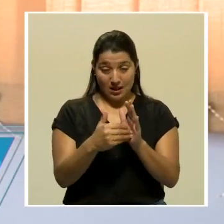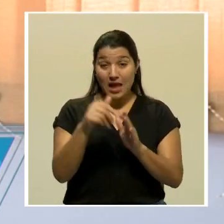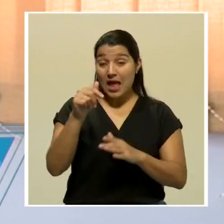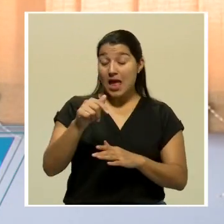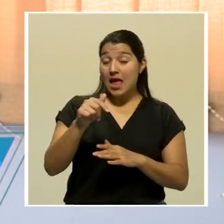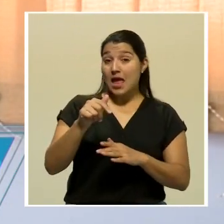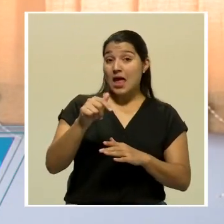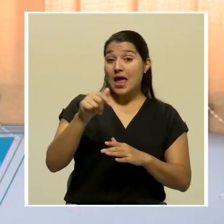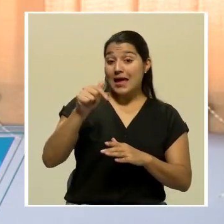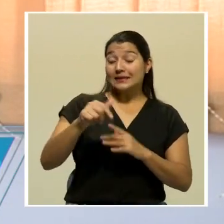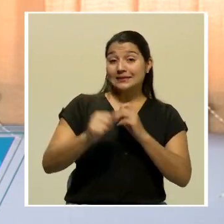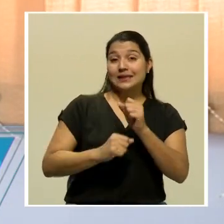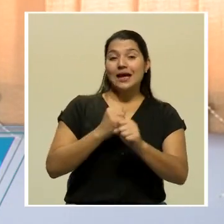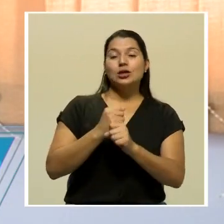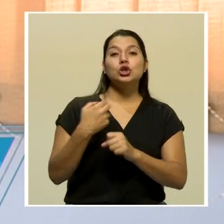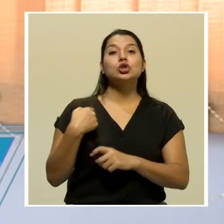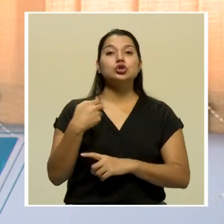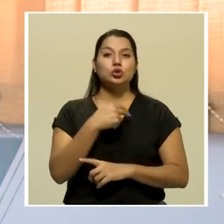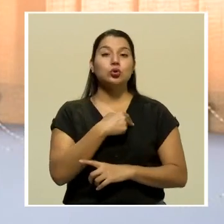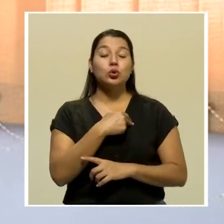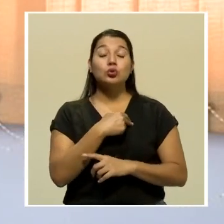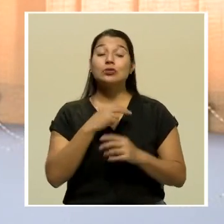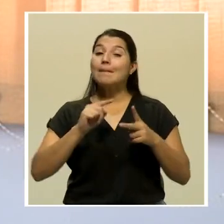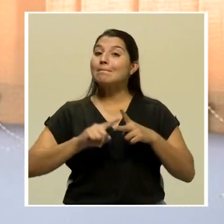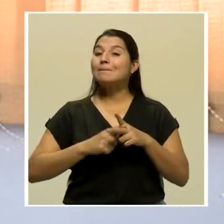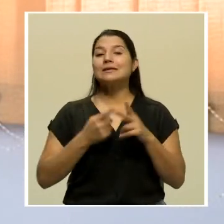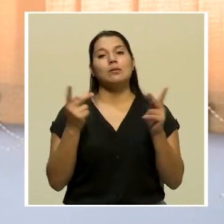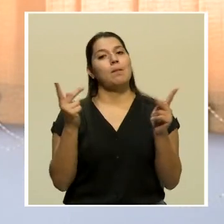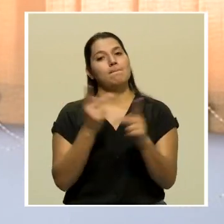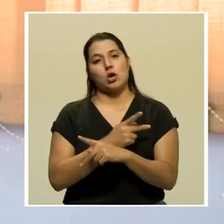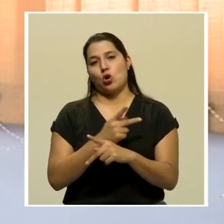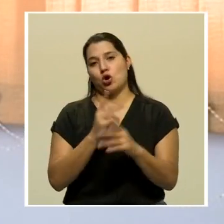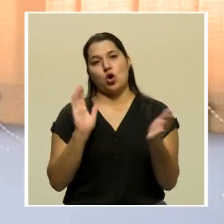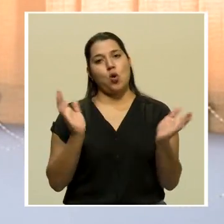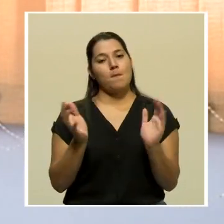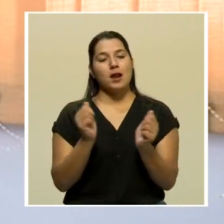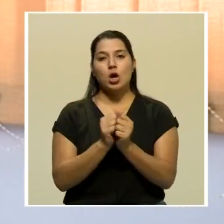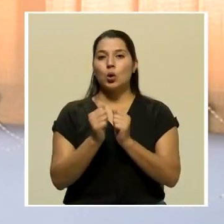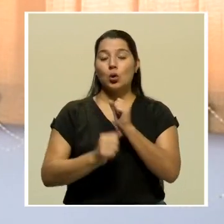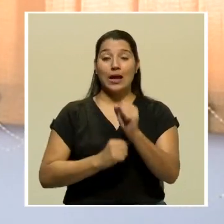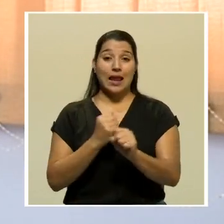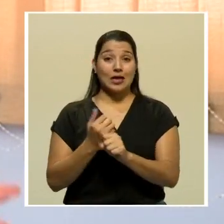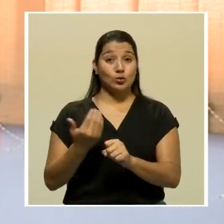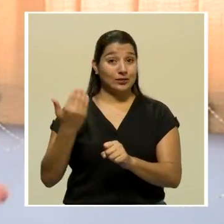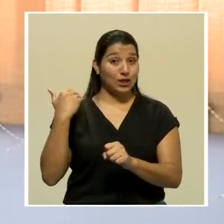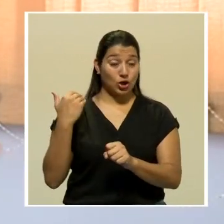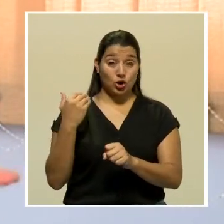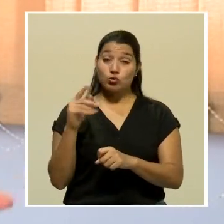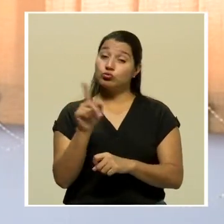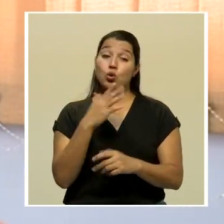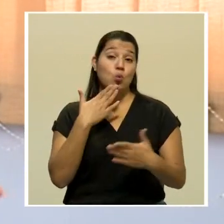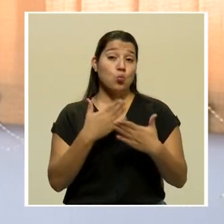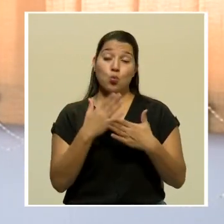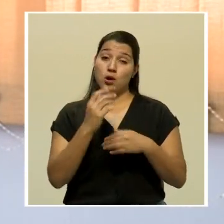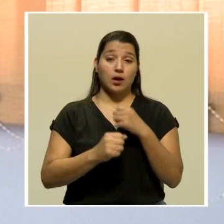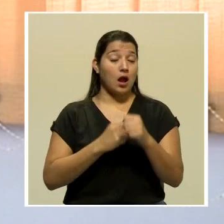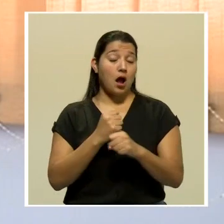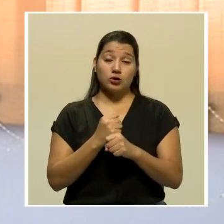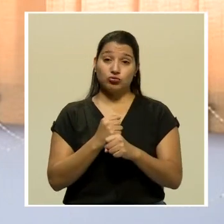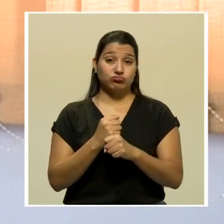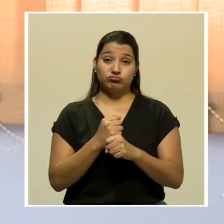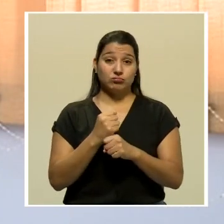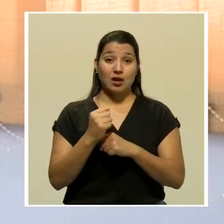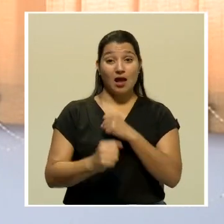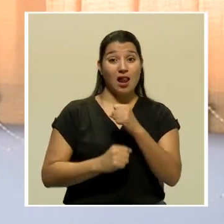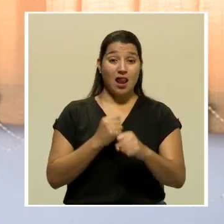Este año comenzamos peor que el año anterior, que no fue un año bueno, fue un año regular, por decirlo de